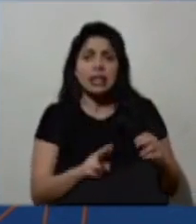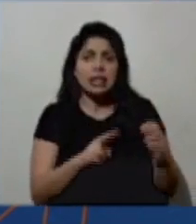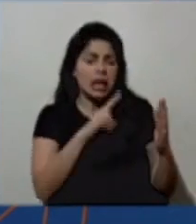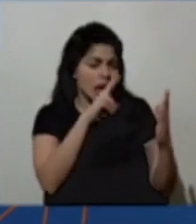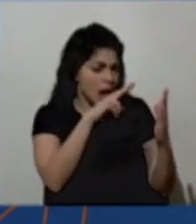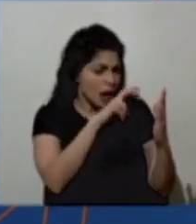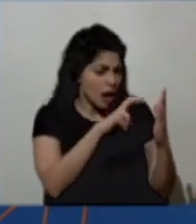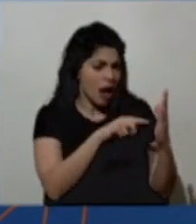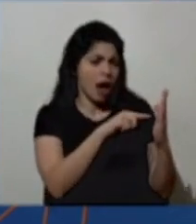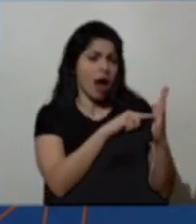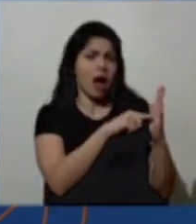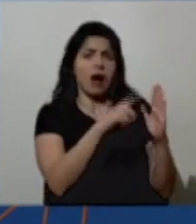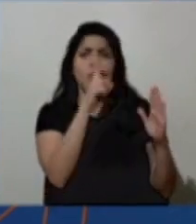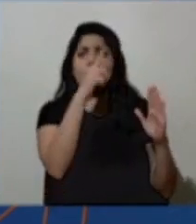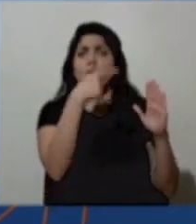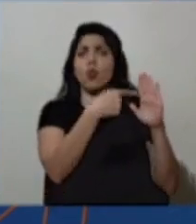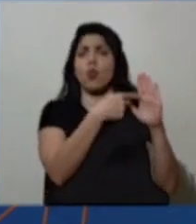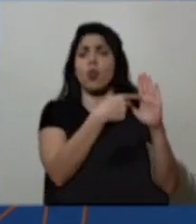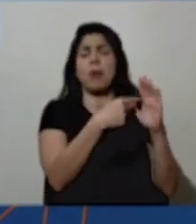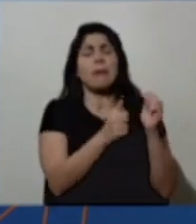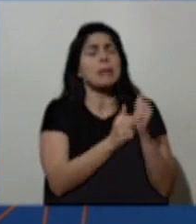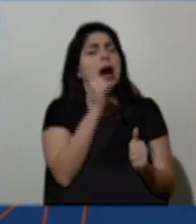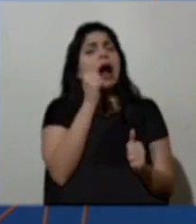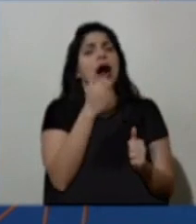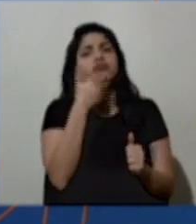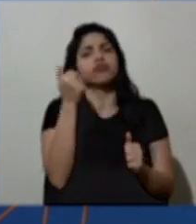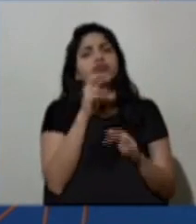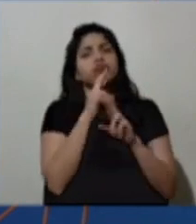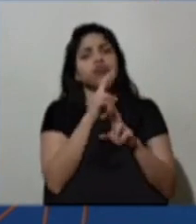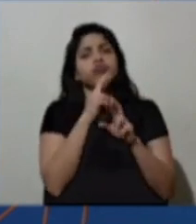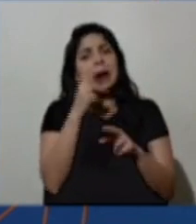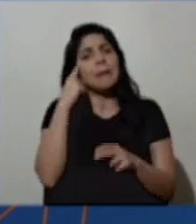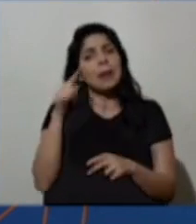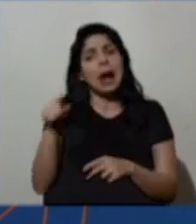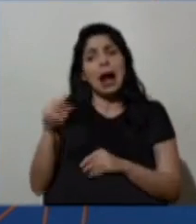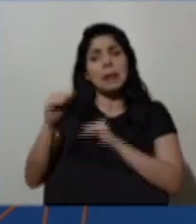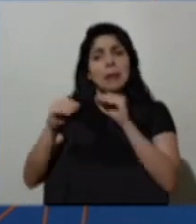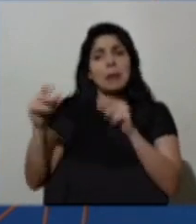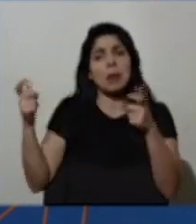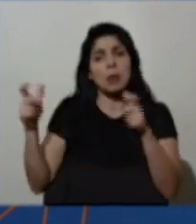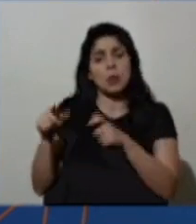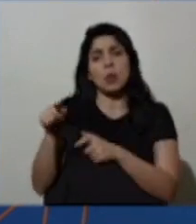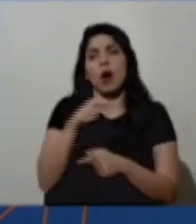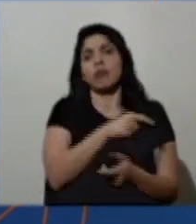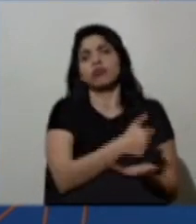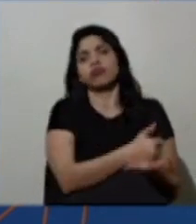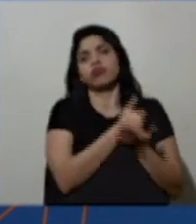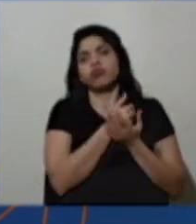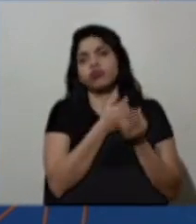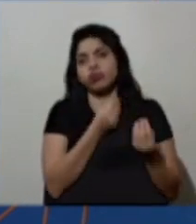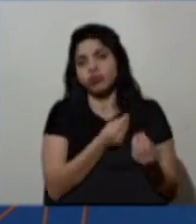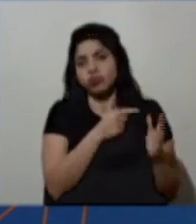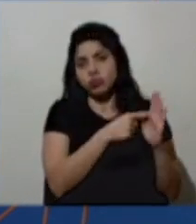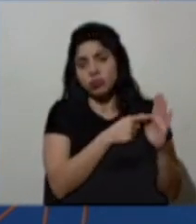más efectivas en términos de la reducción de la tasa de contagio. Adicionalmente a esto,